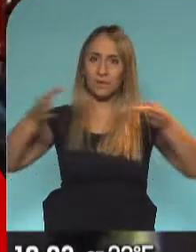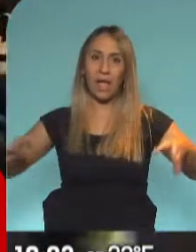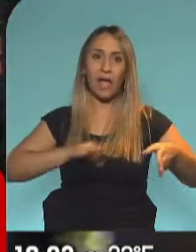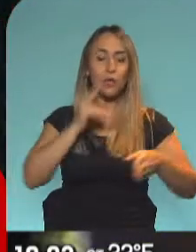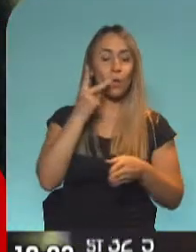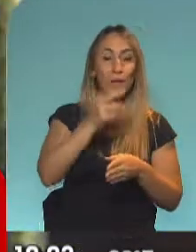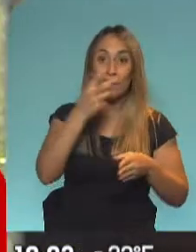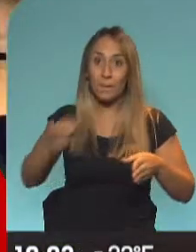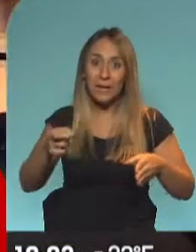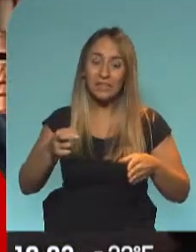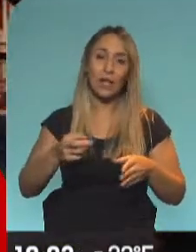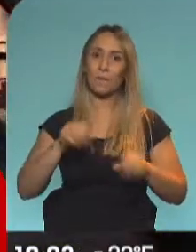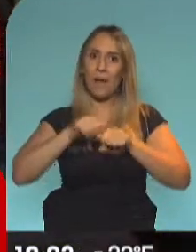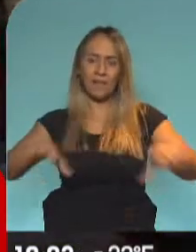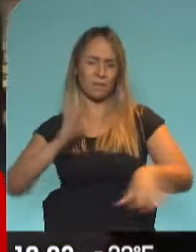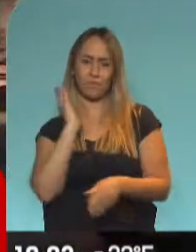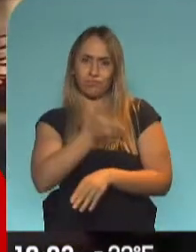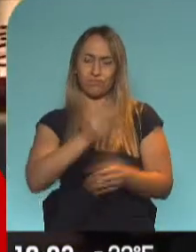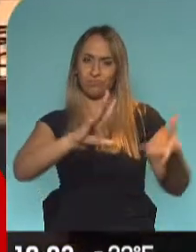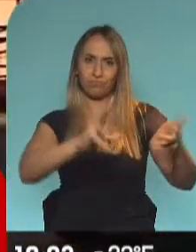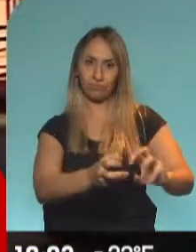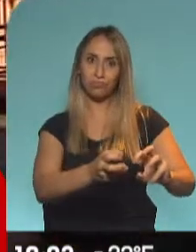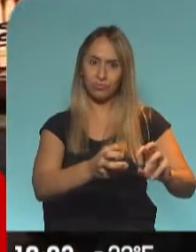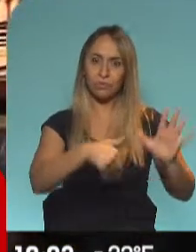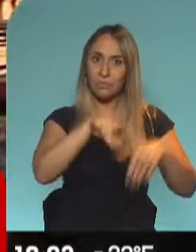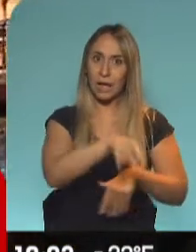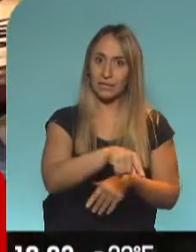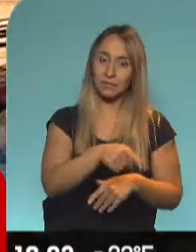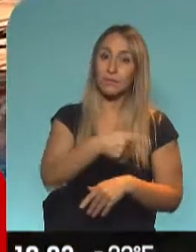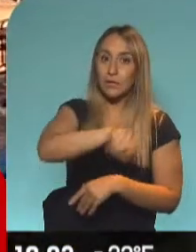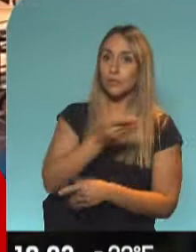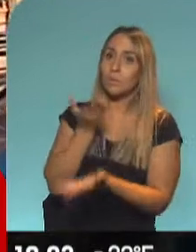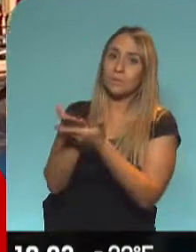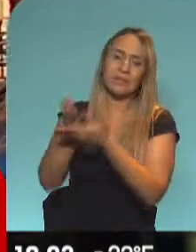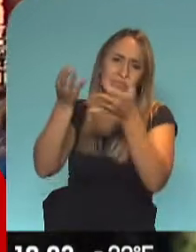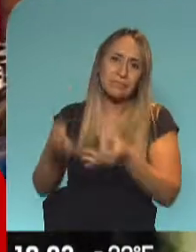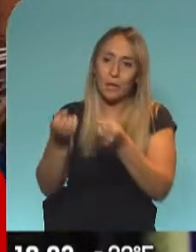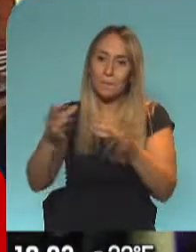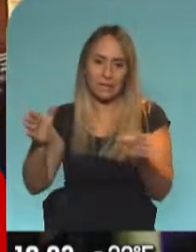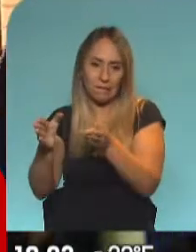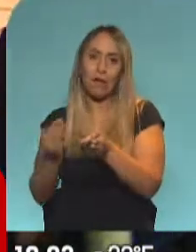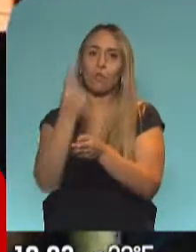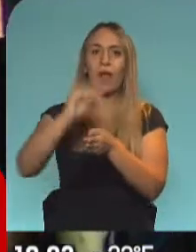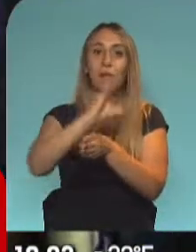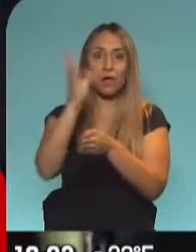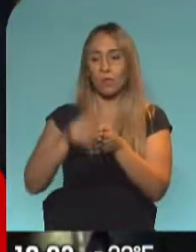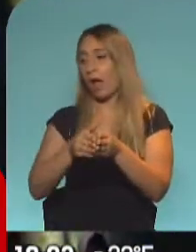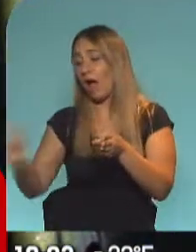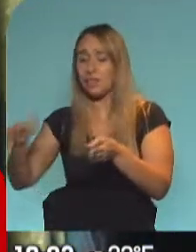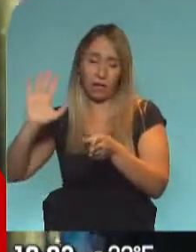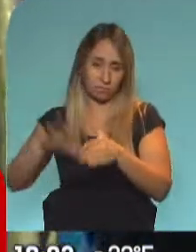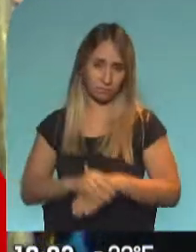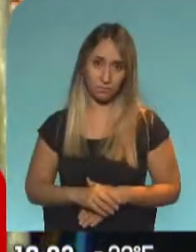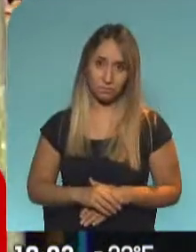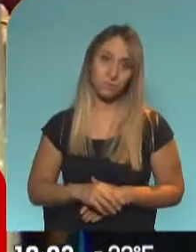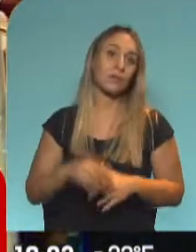2020. Fuimos uno de los más golpeados. Y lo que están pidiendo es que sea a partir de la 1 de la madrugada. Habrá que ver,